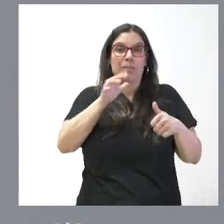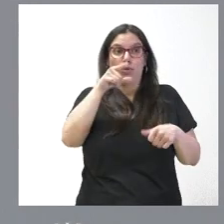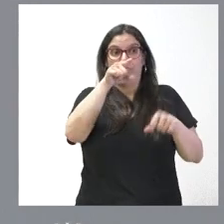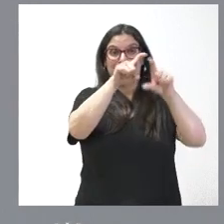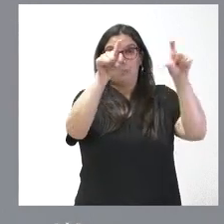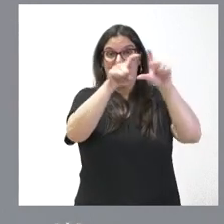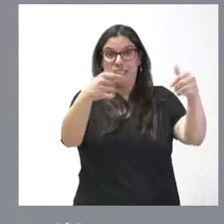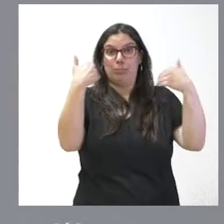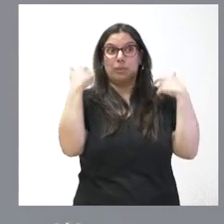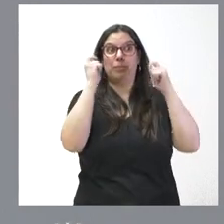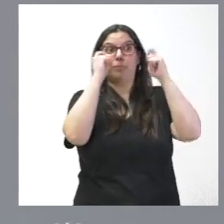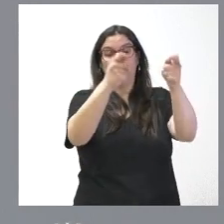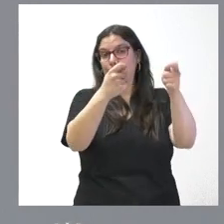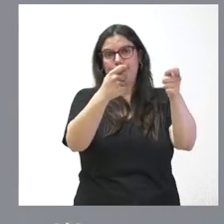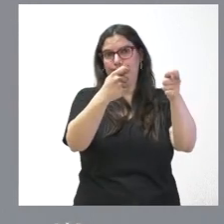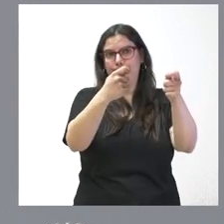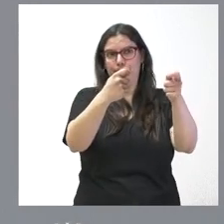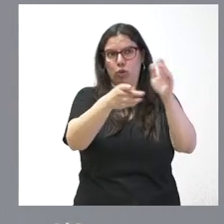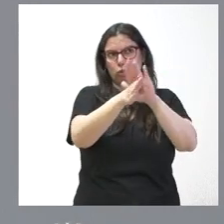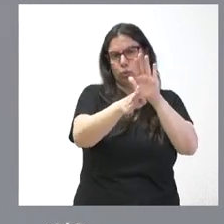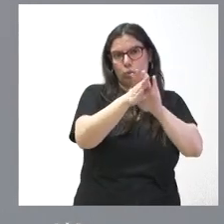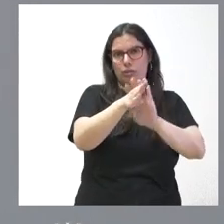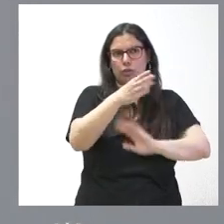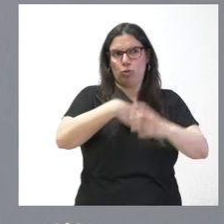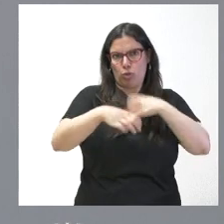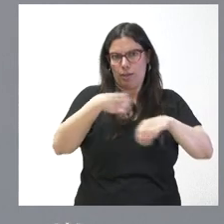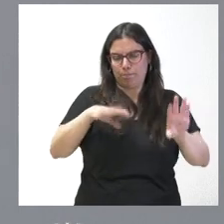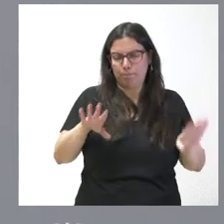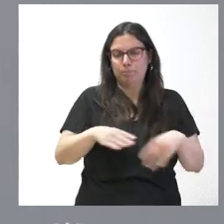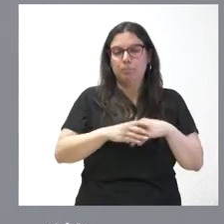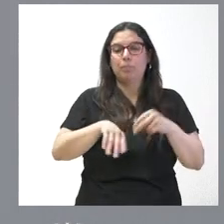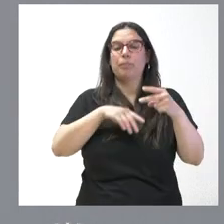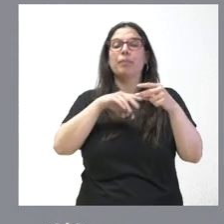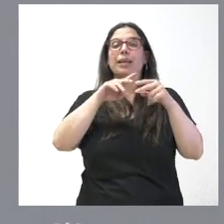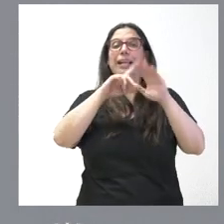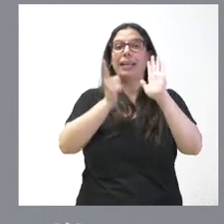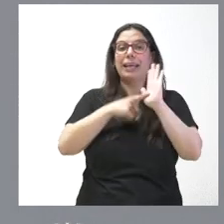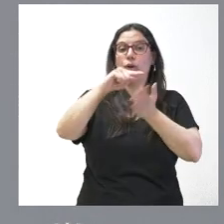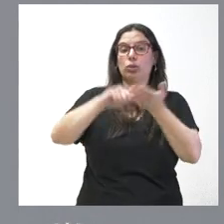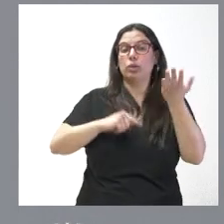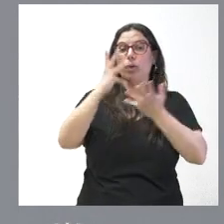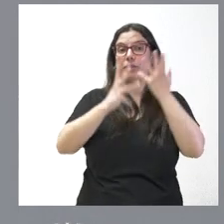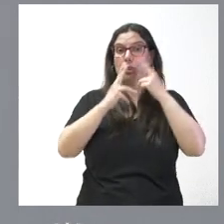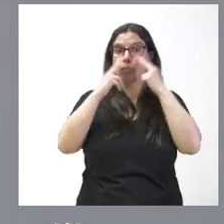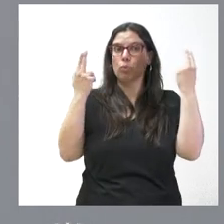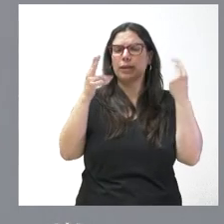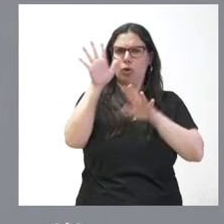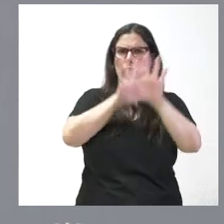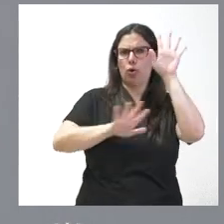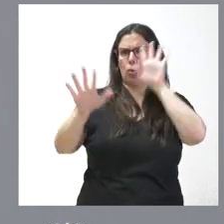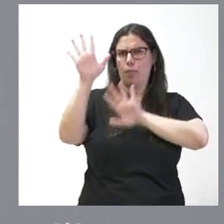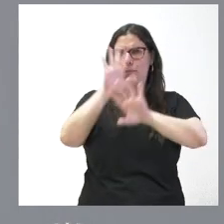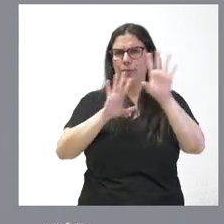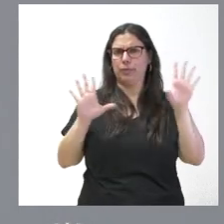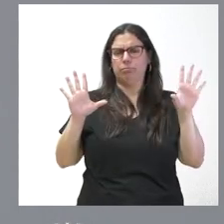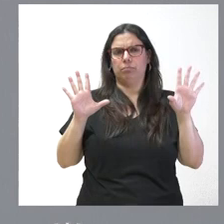adjudicataria no estuvo en condiciones por estas circunstancias de finalizarlo la ley de contratos de las administraciones públicas tiene mucha complejidad en todo lo que tiene que